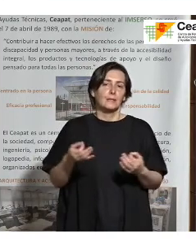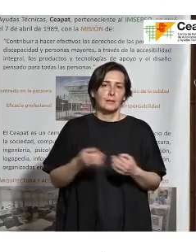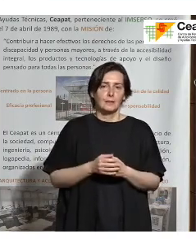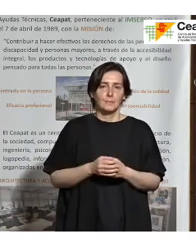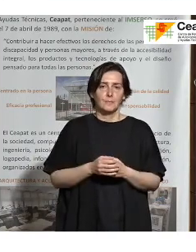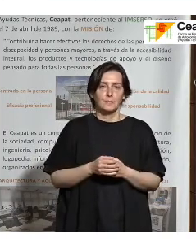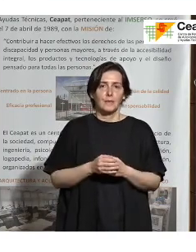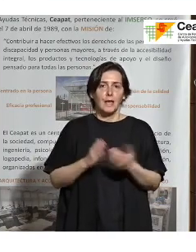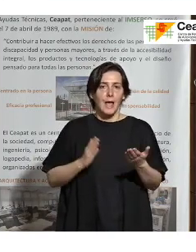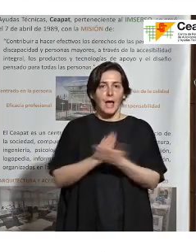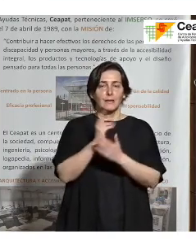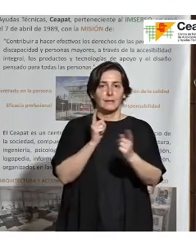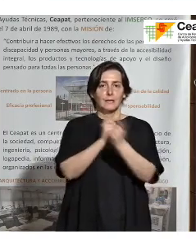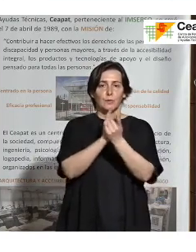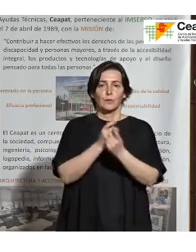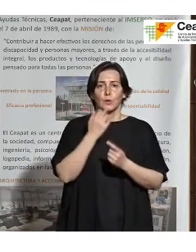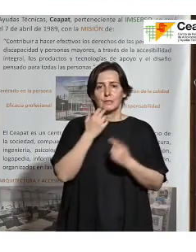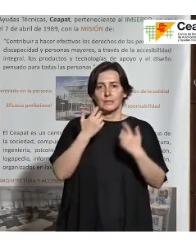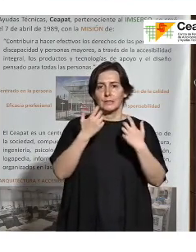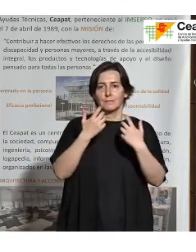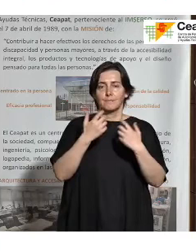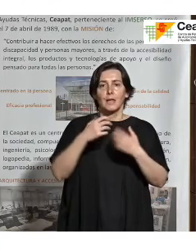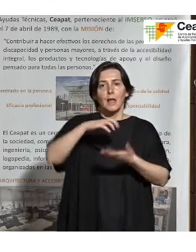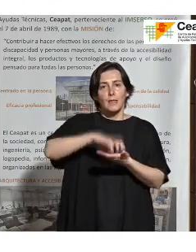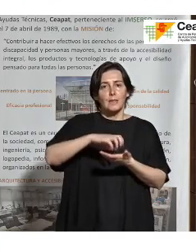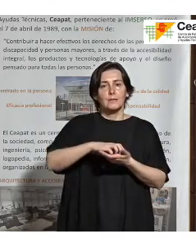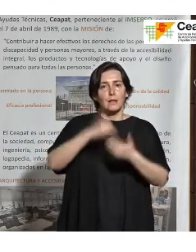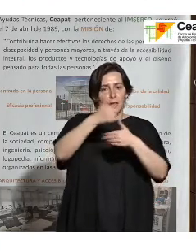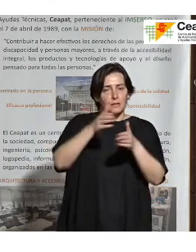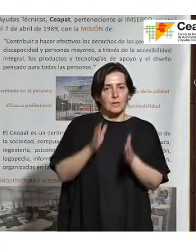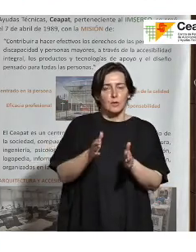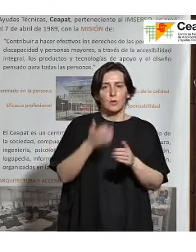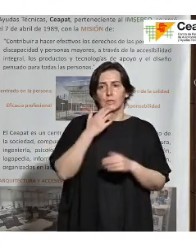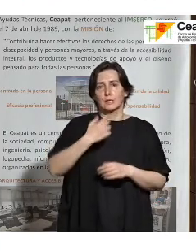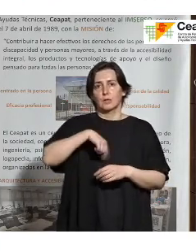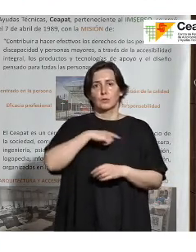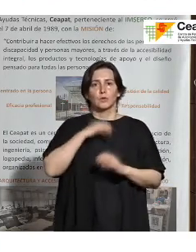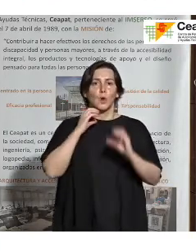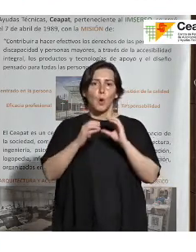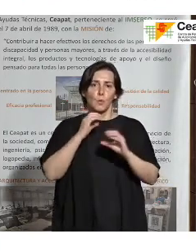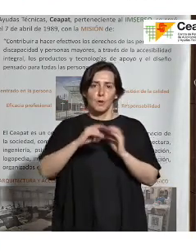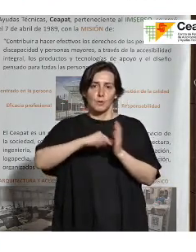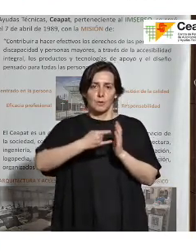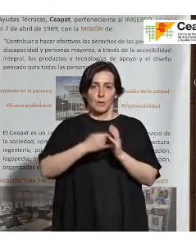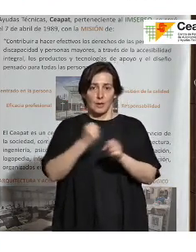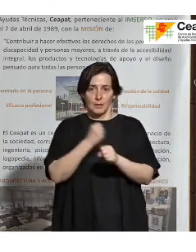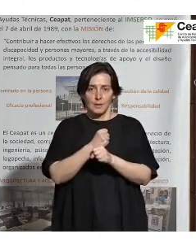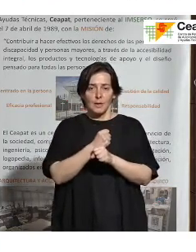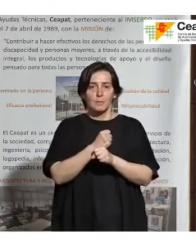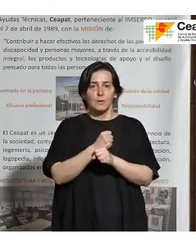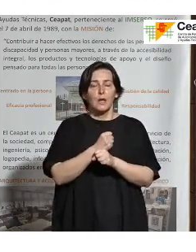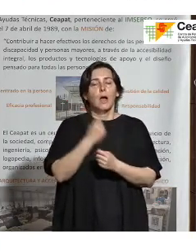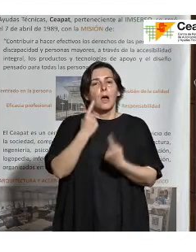interrupción del normal funcionamiento de una central de atención. Cuando trabajamos con comunicaciones y con tecnología, las cosas